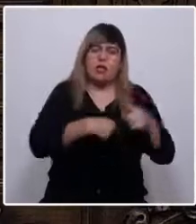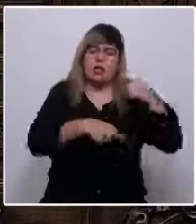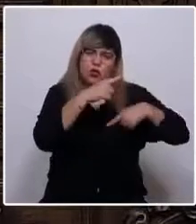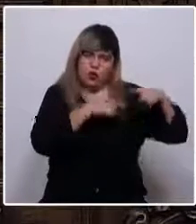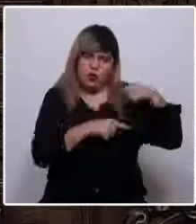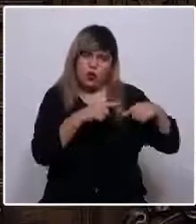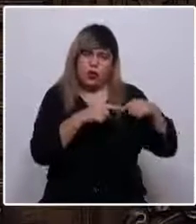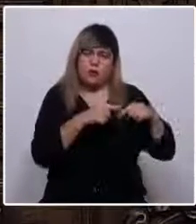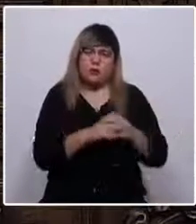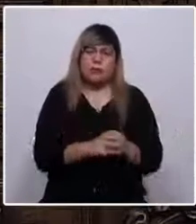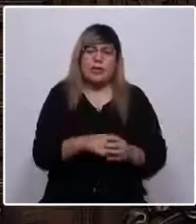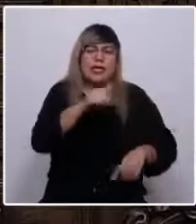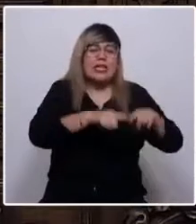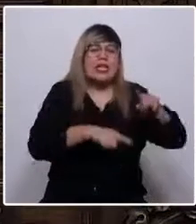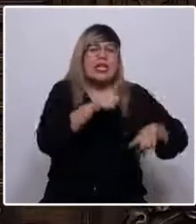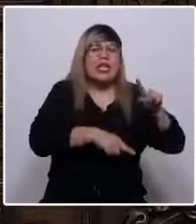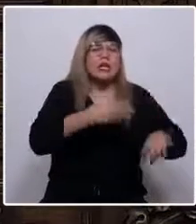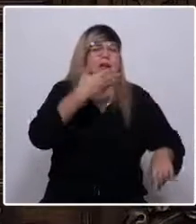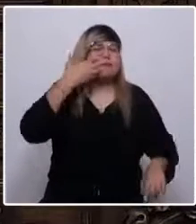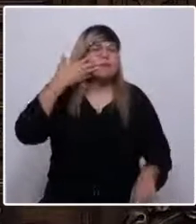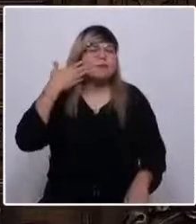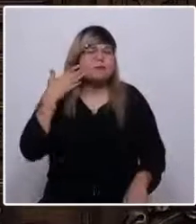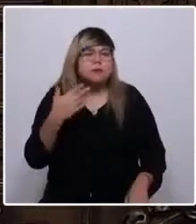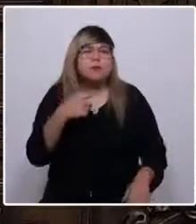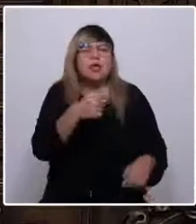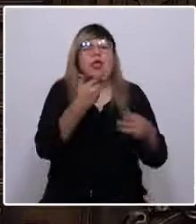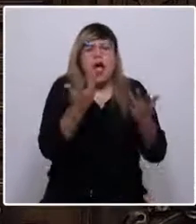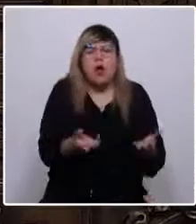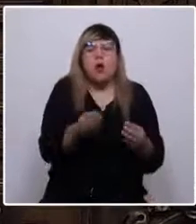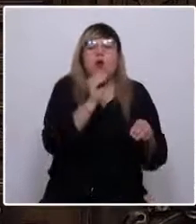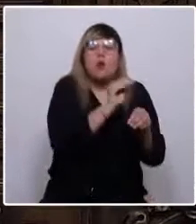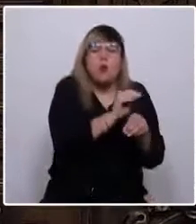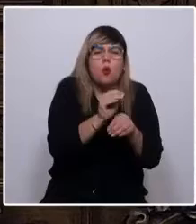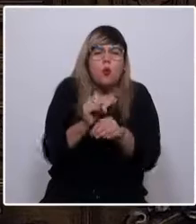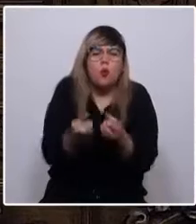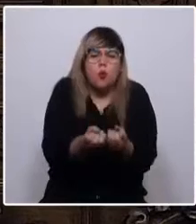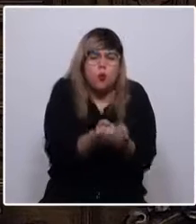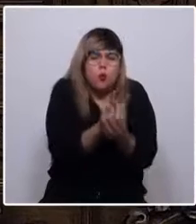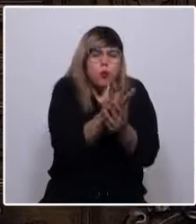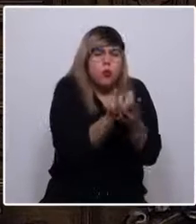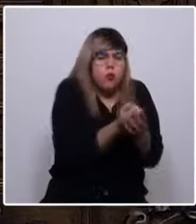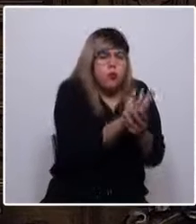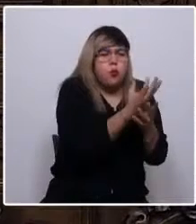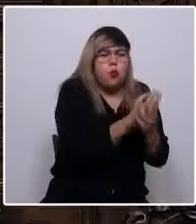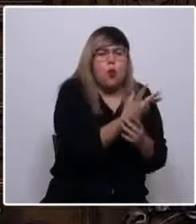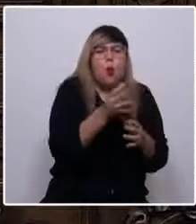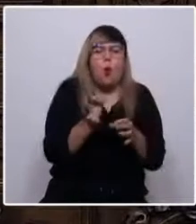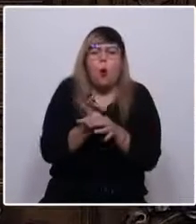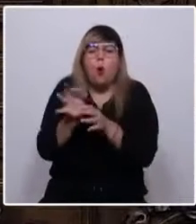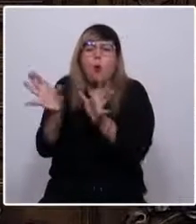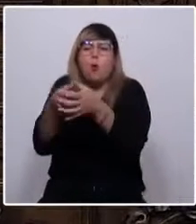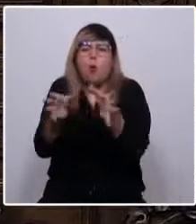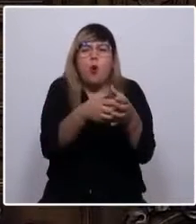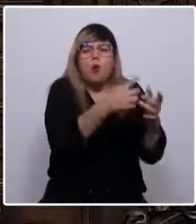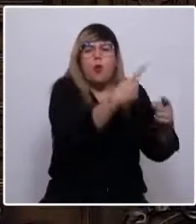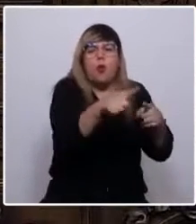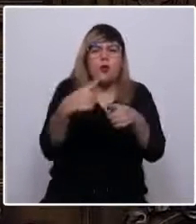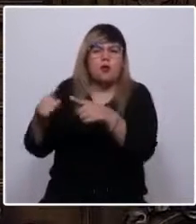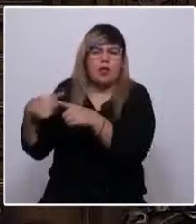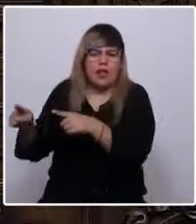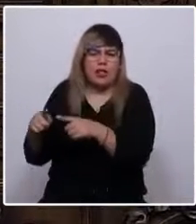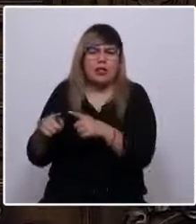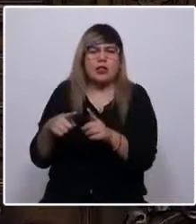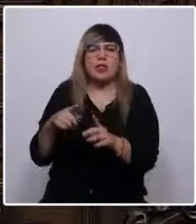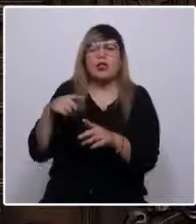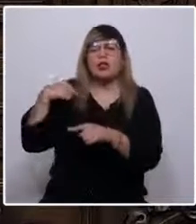la fértil tierra laborada que aún nos nutre, millones de existencias de pueblos diversos, sumidos por siglos en la